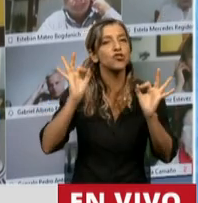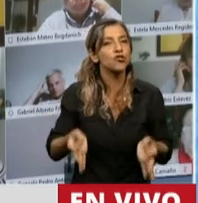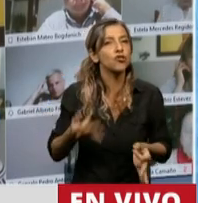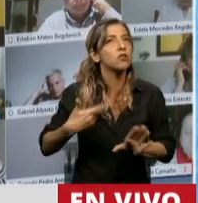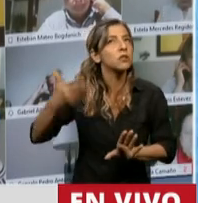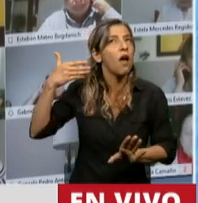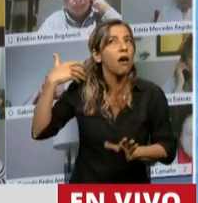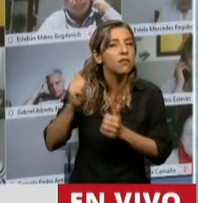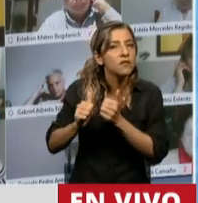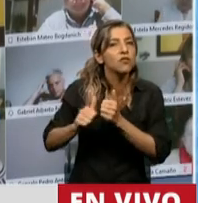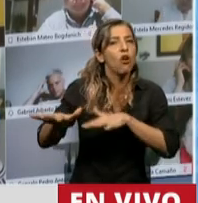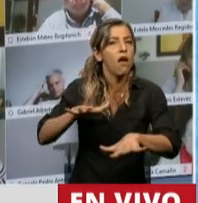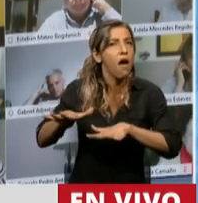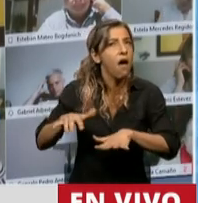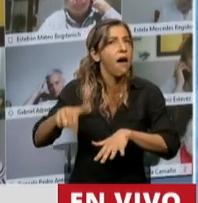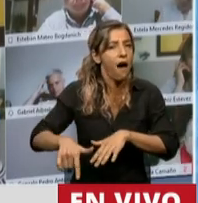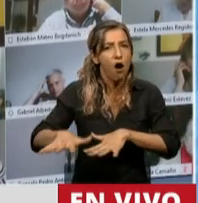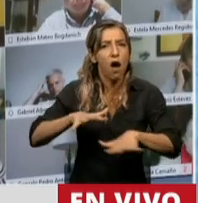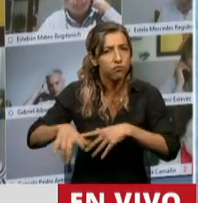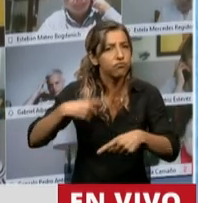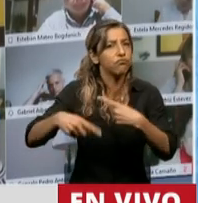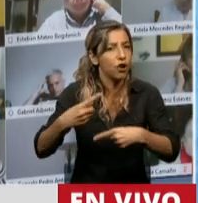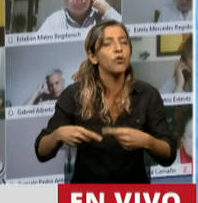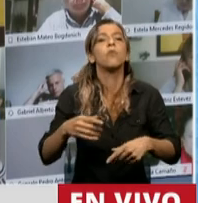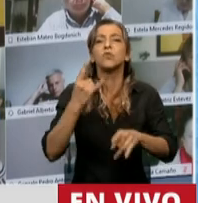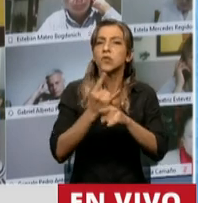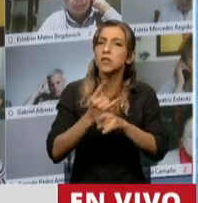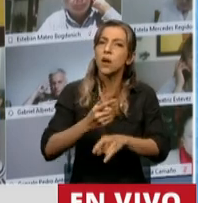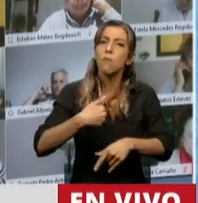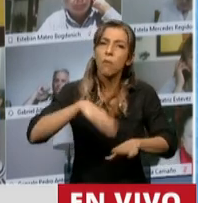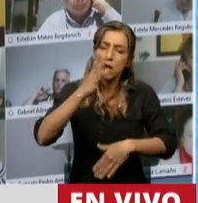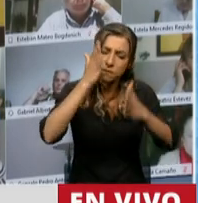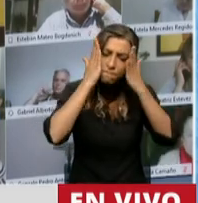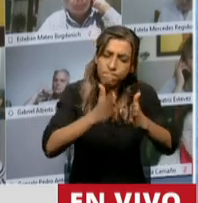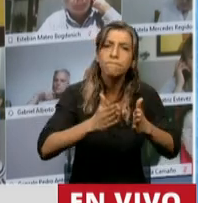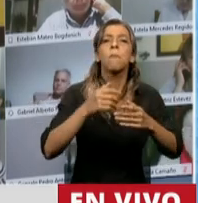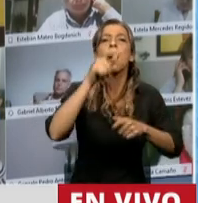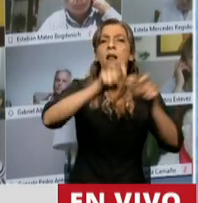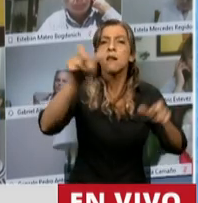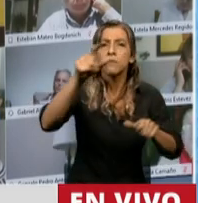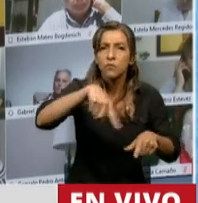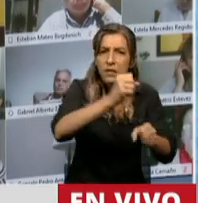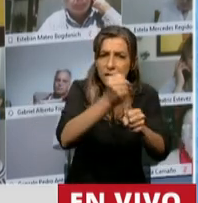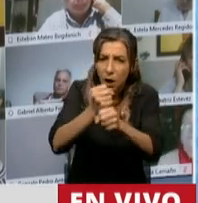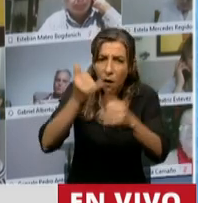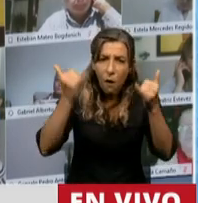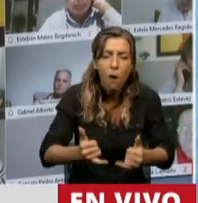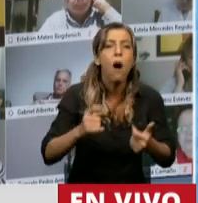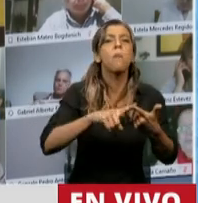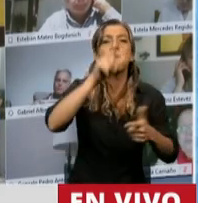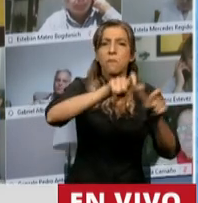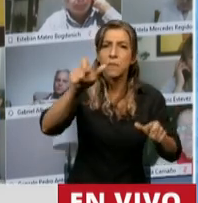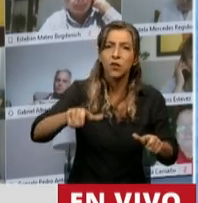hacemos y haremos en favor de nuestros trabajadores, trabajadoras, jubilados, jubiladas,